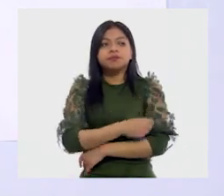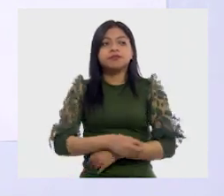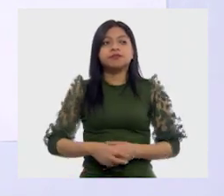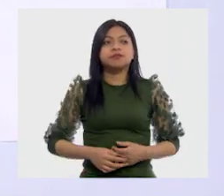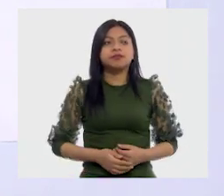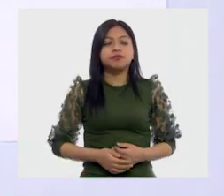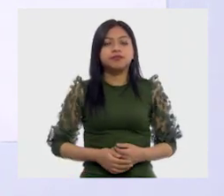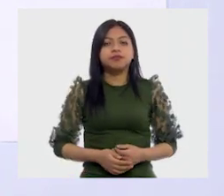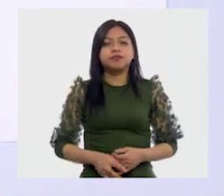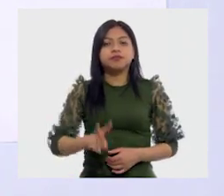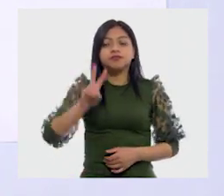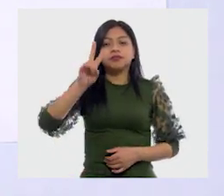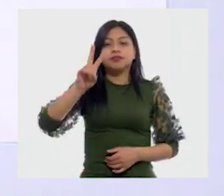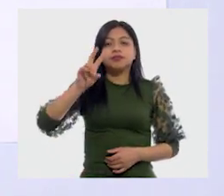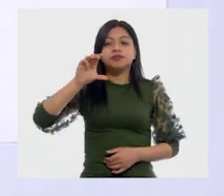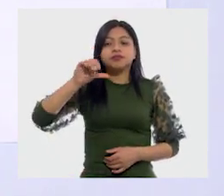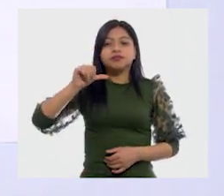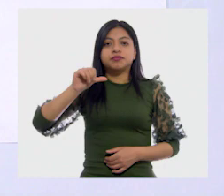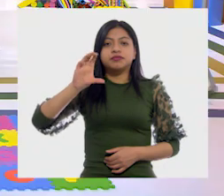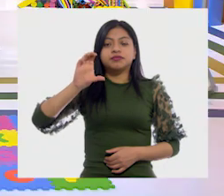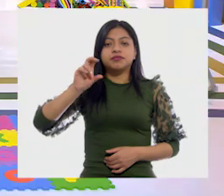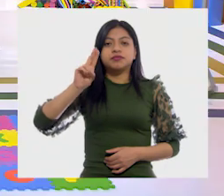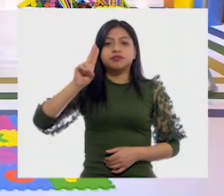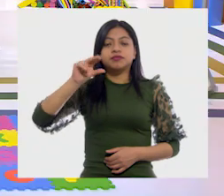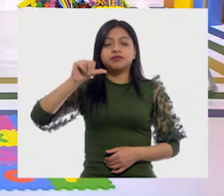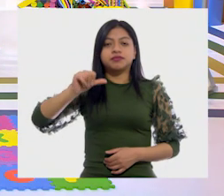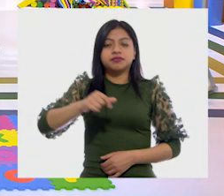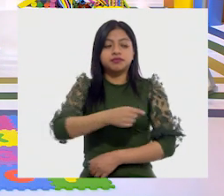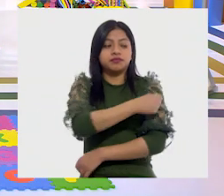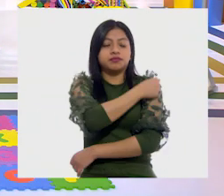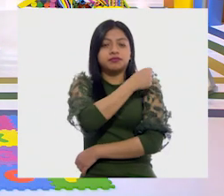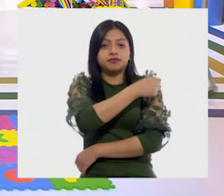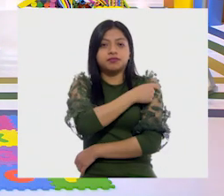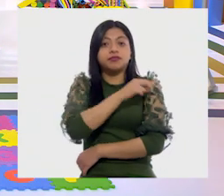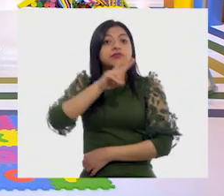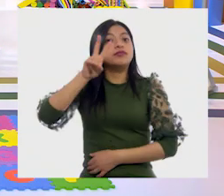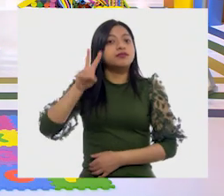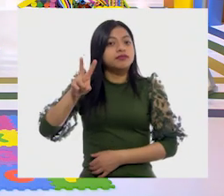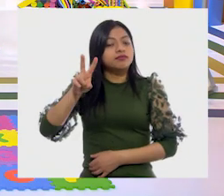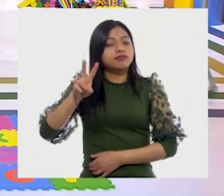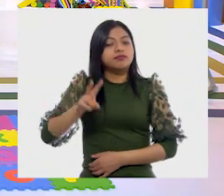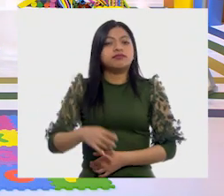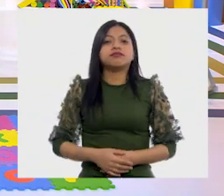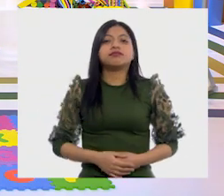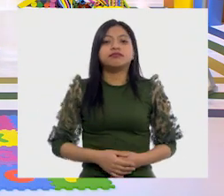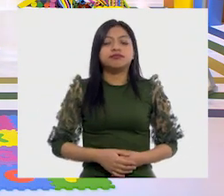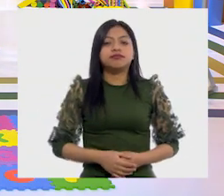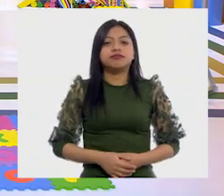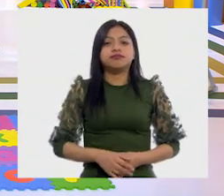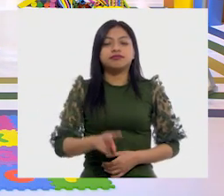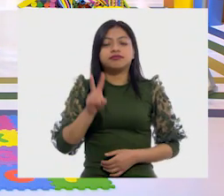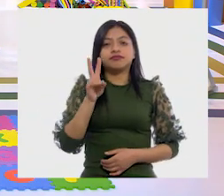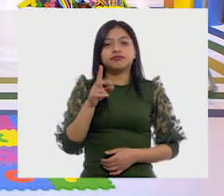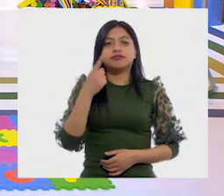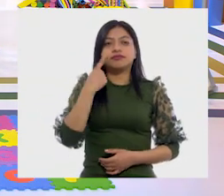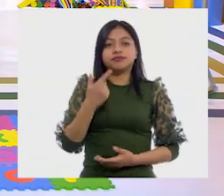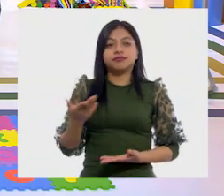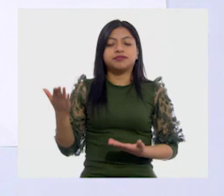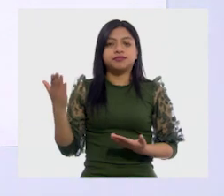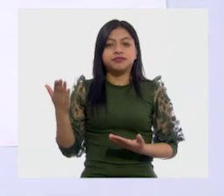como vacunación. Se vacuna y ahí está la V. Ahí aparece.